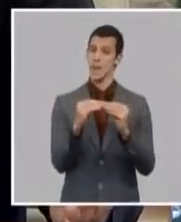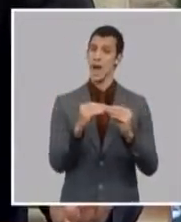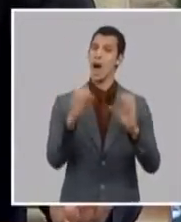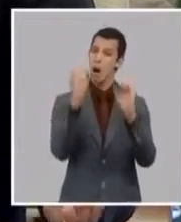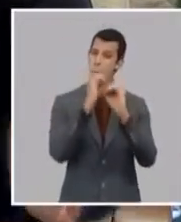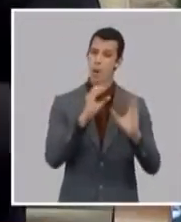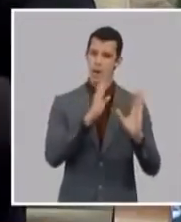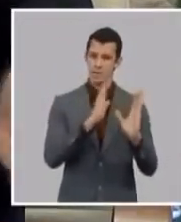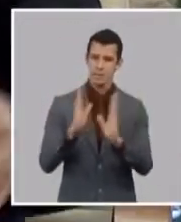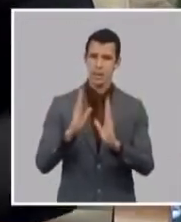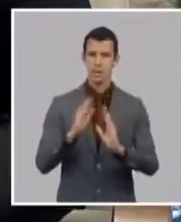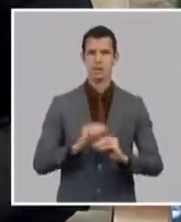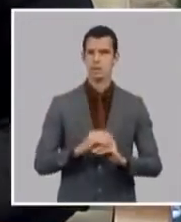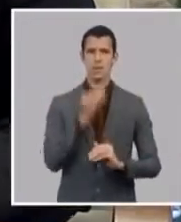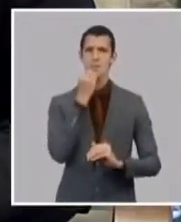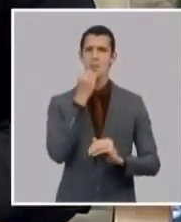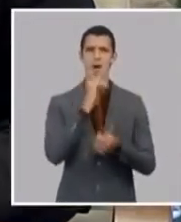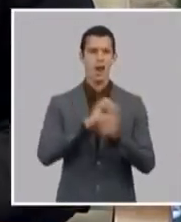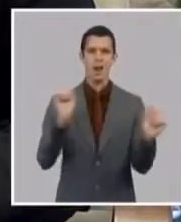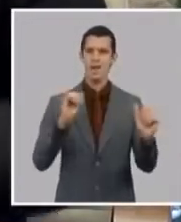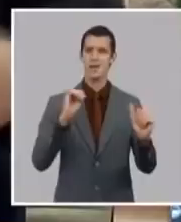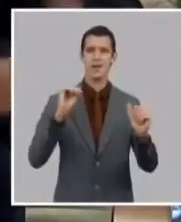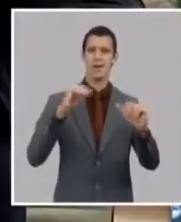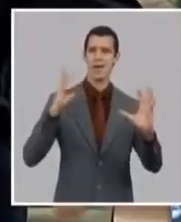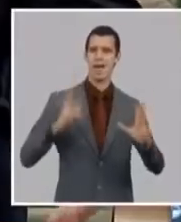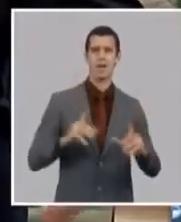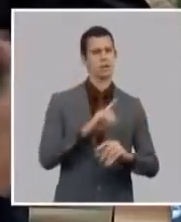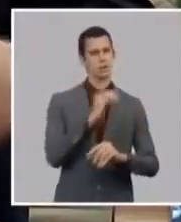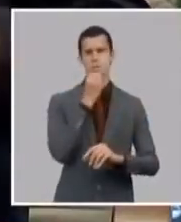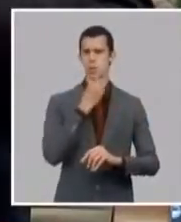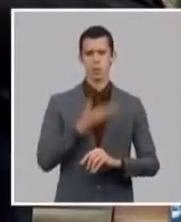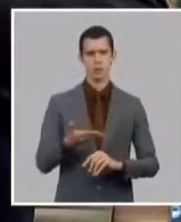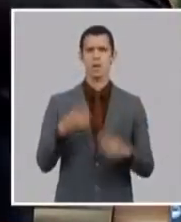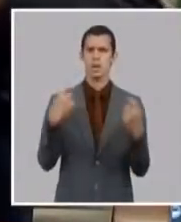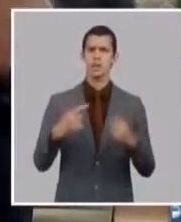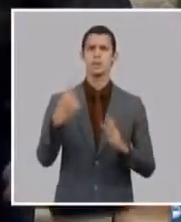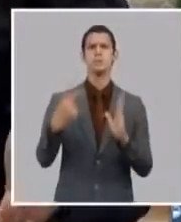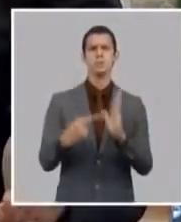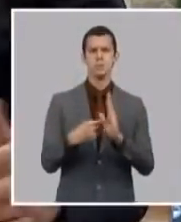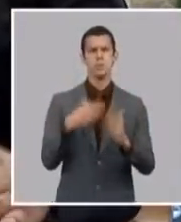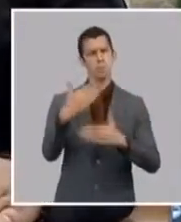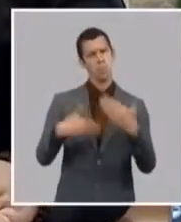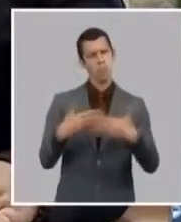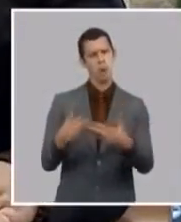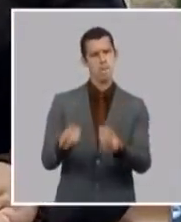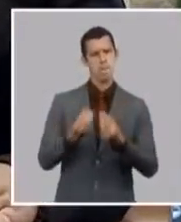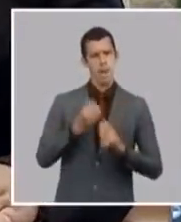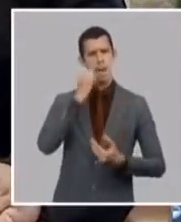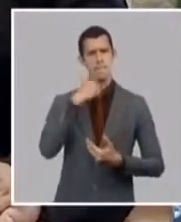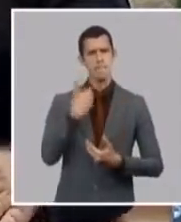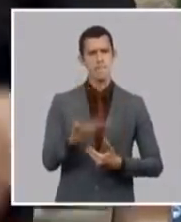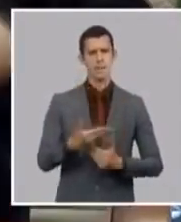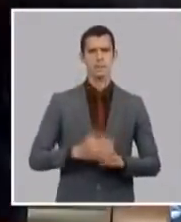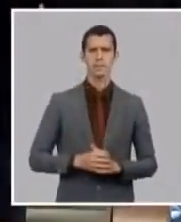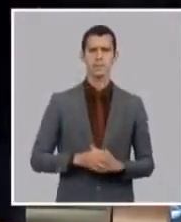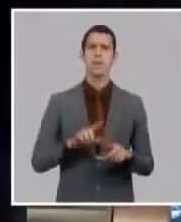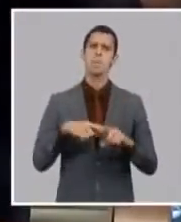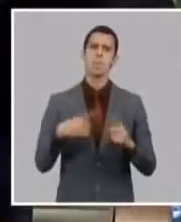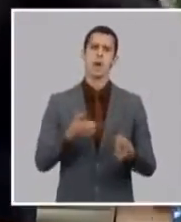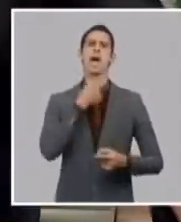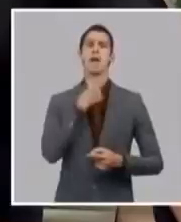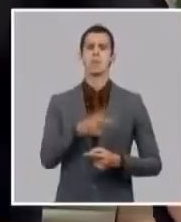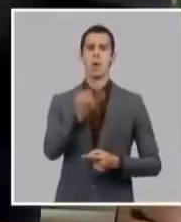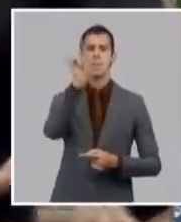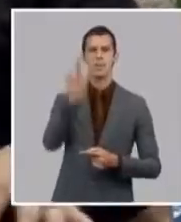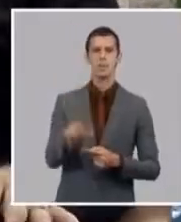proceso para evitar que que traiga consecuencias a veces si no es organizado trae marginalidad la gente se